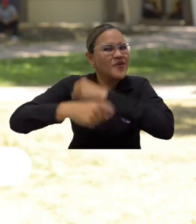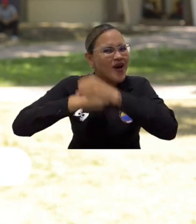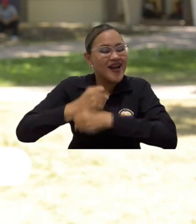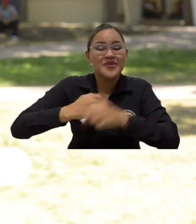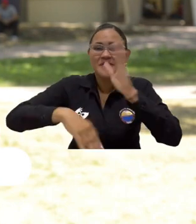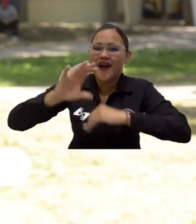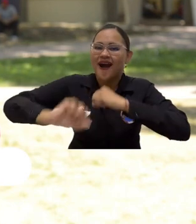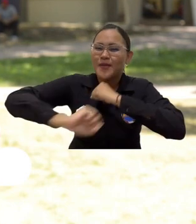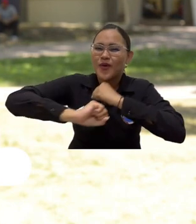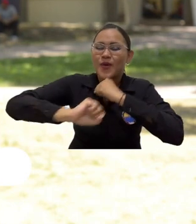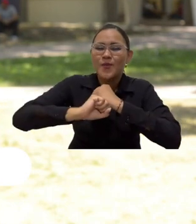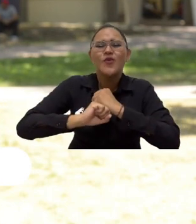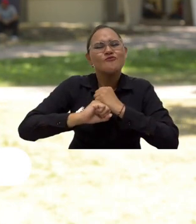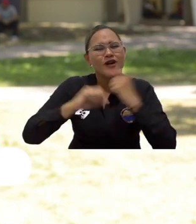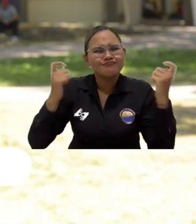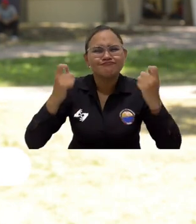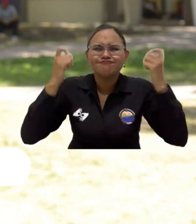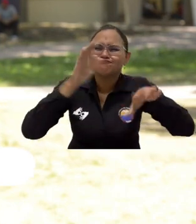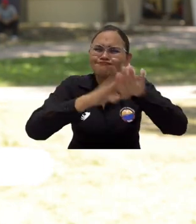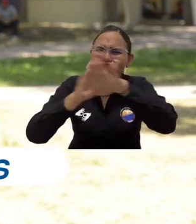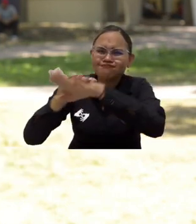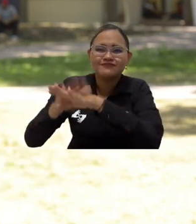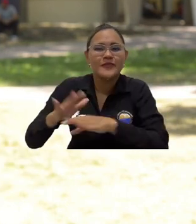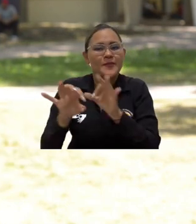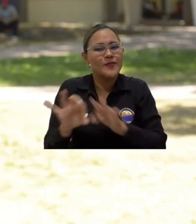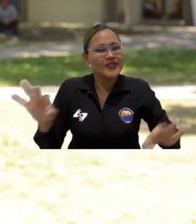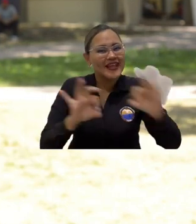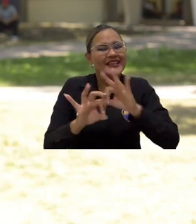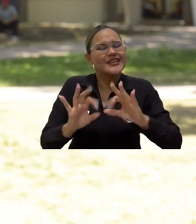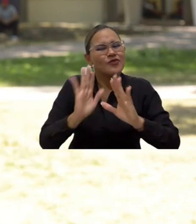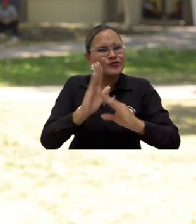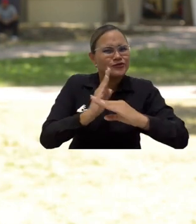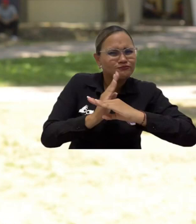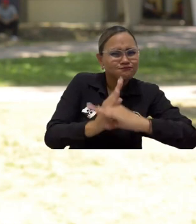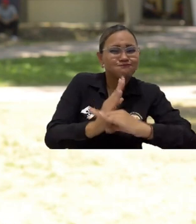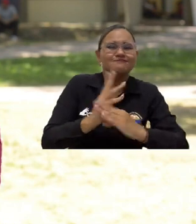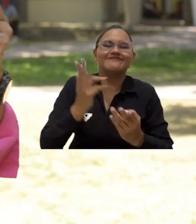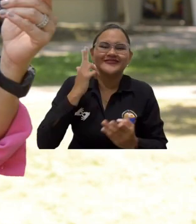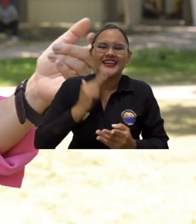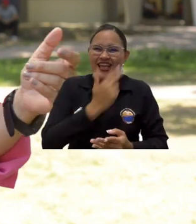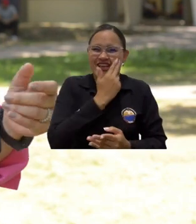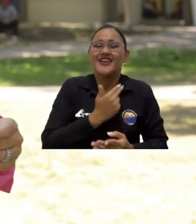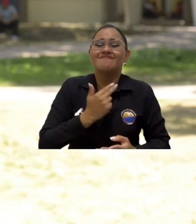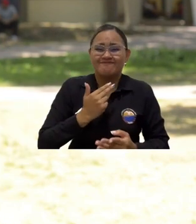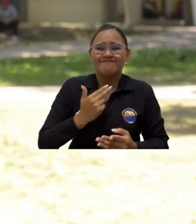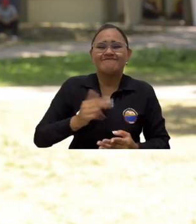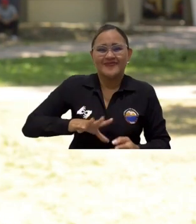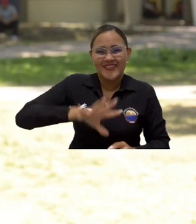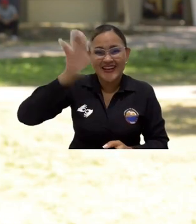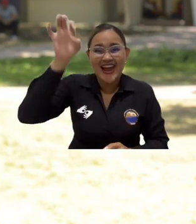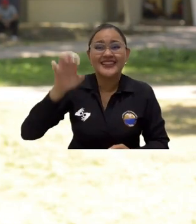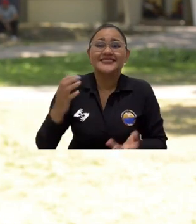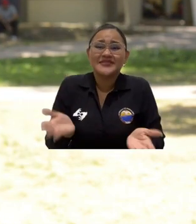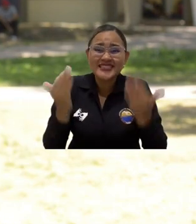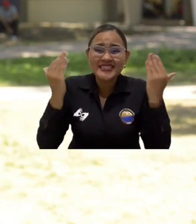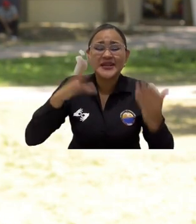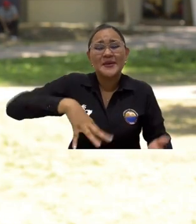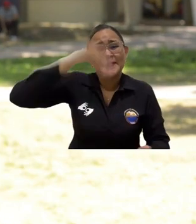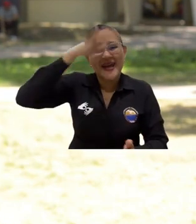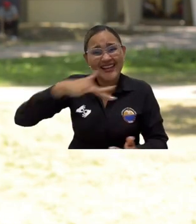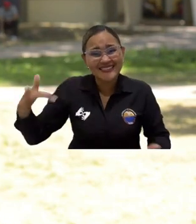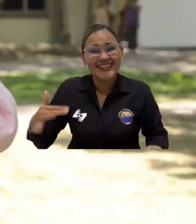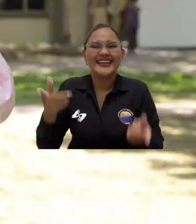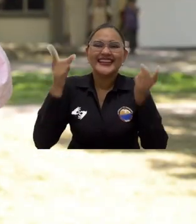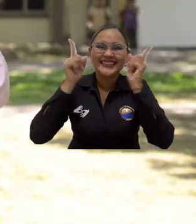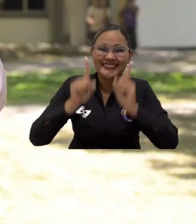año desarrollar esta hermosa campaña que no es solo para la comunidad Unimagdalena, también es para Santa Marta, para los magdalenenses y para